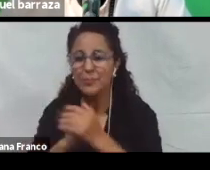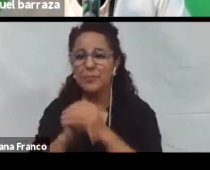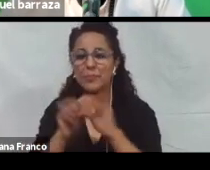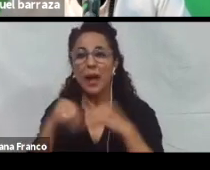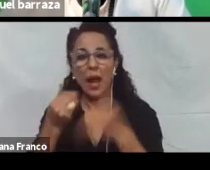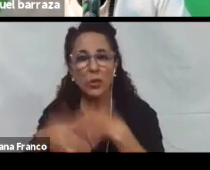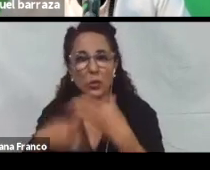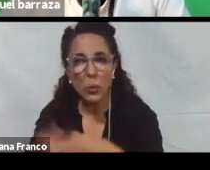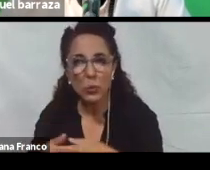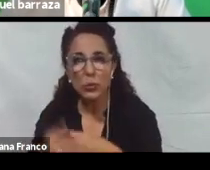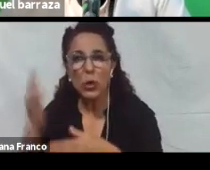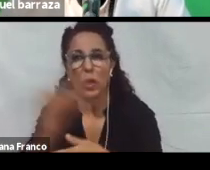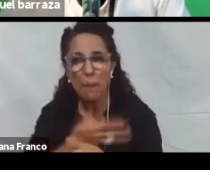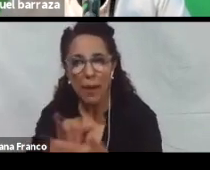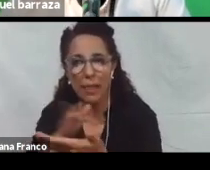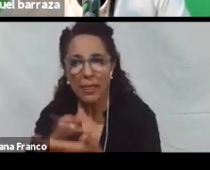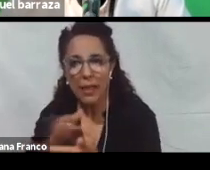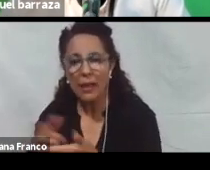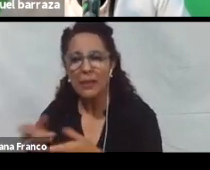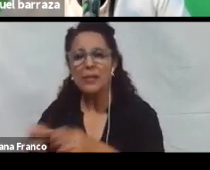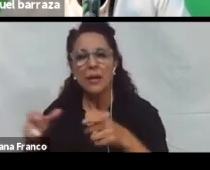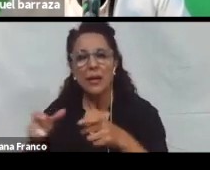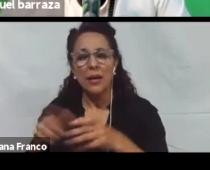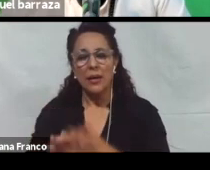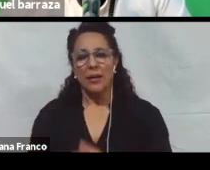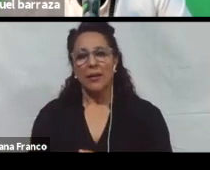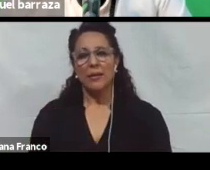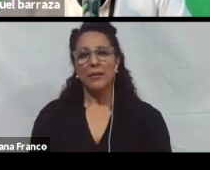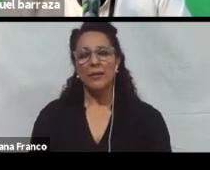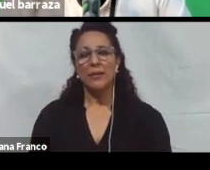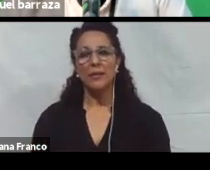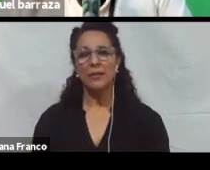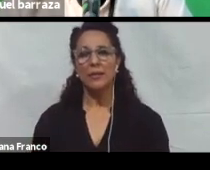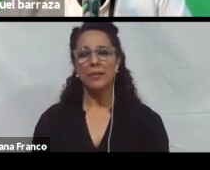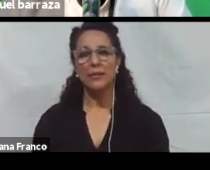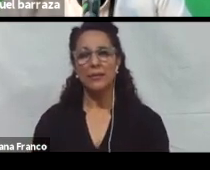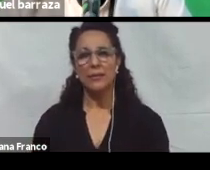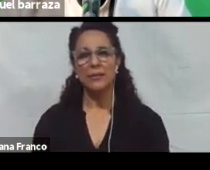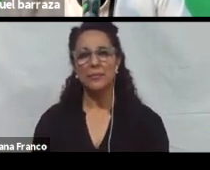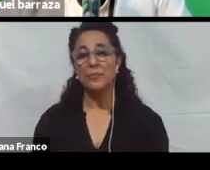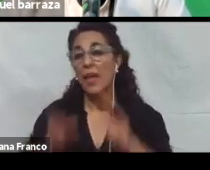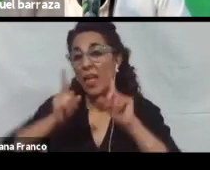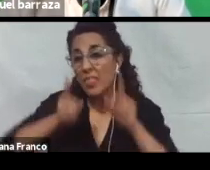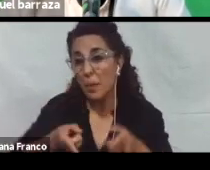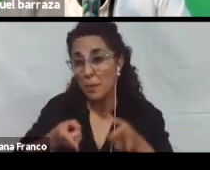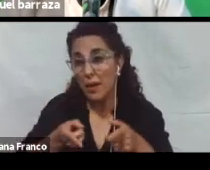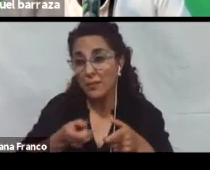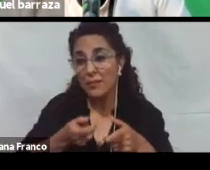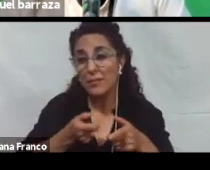Por su configuración de pantalla. Porque no llegan a verlo. Incluso. En. En clases presenciales.